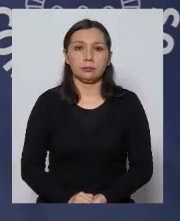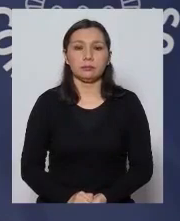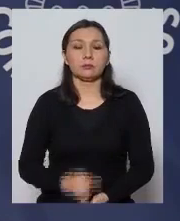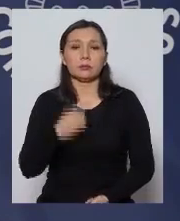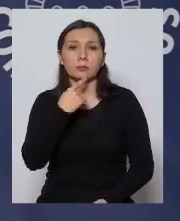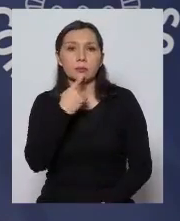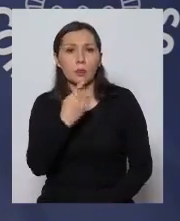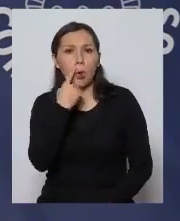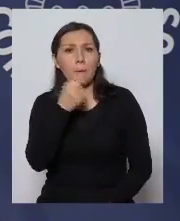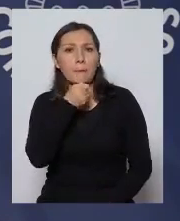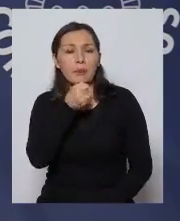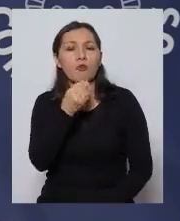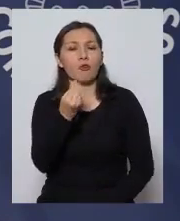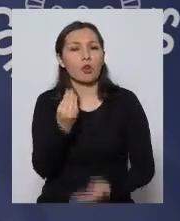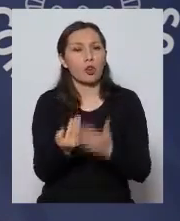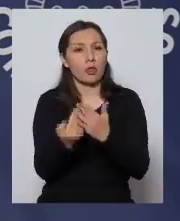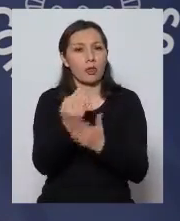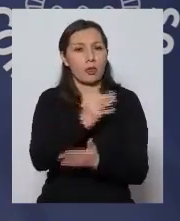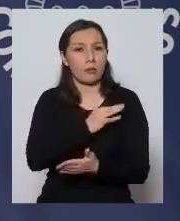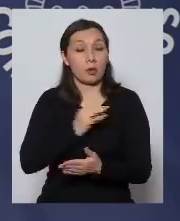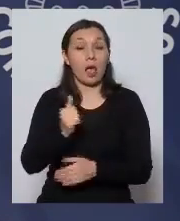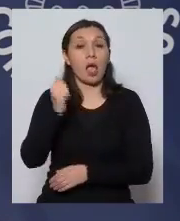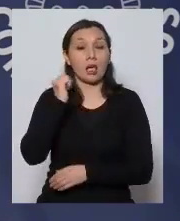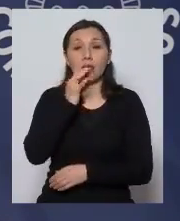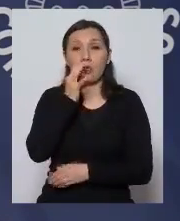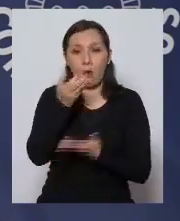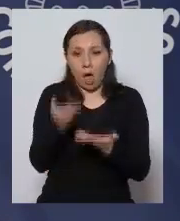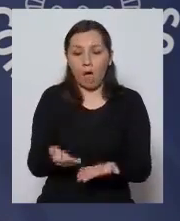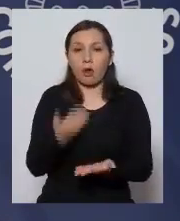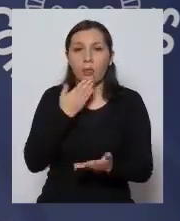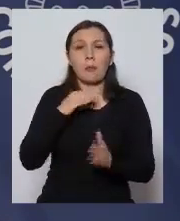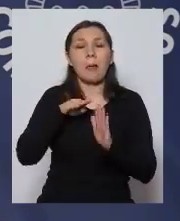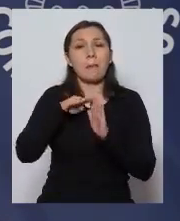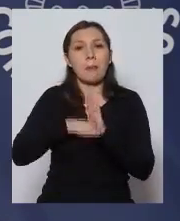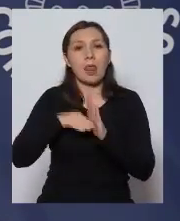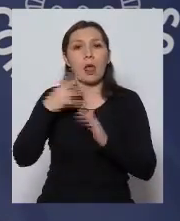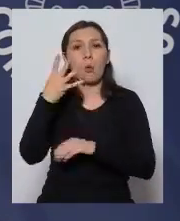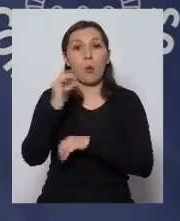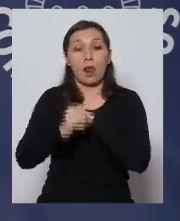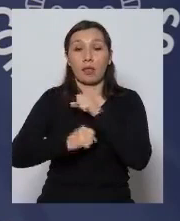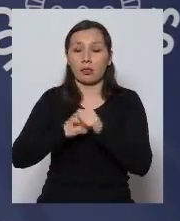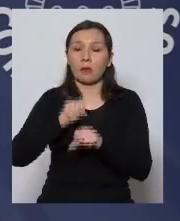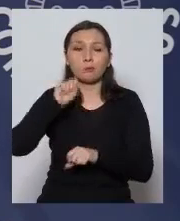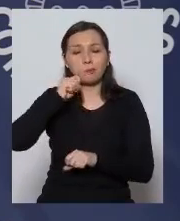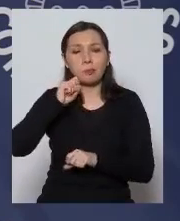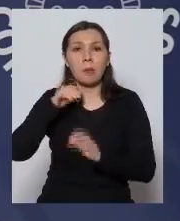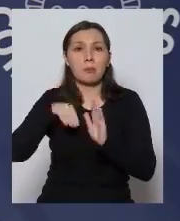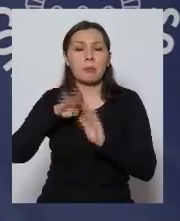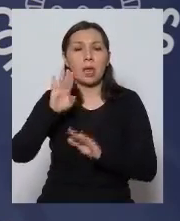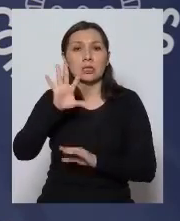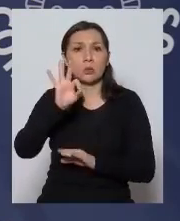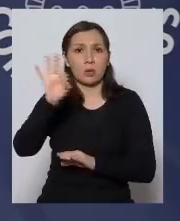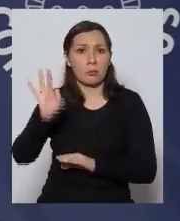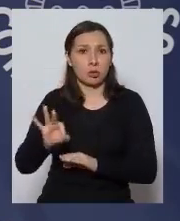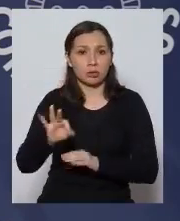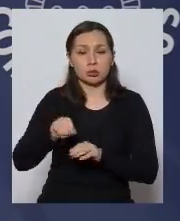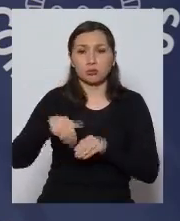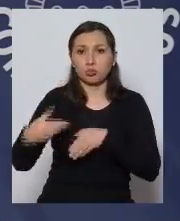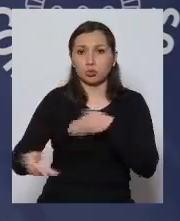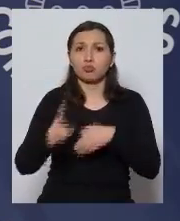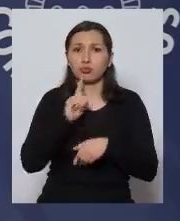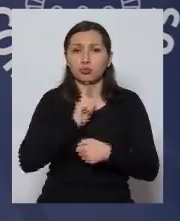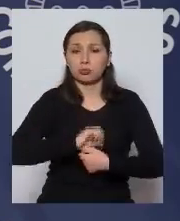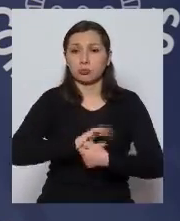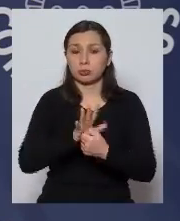ministro buenos días ayer se hacía mención usted también lo decía ahora los menores de 40 años representan más de la mitad de los contagios en el